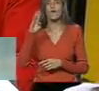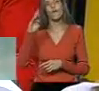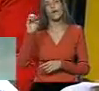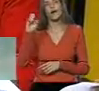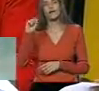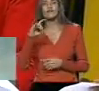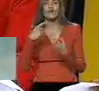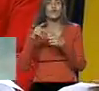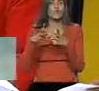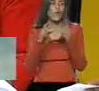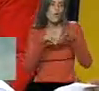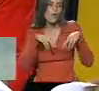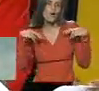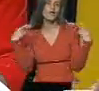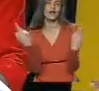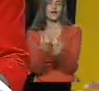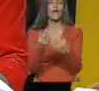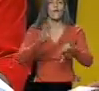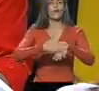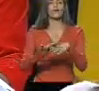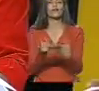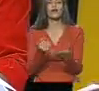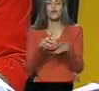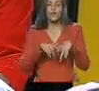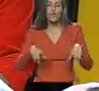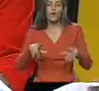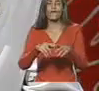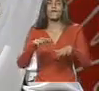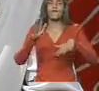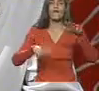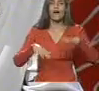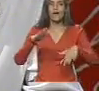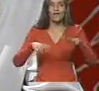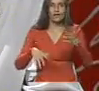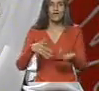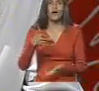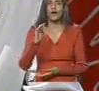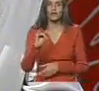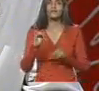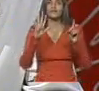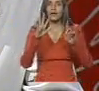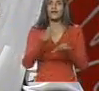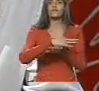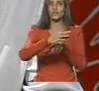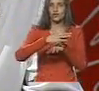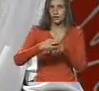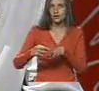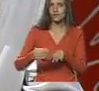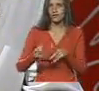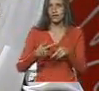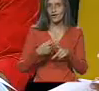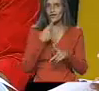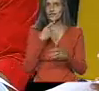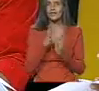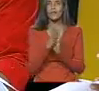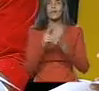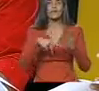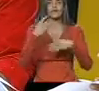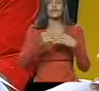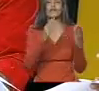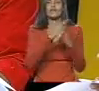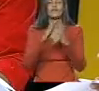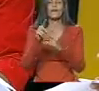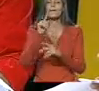Pedro Hual. Es decir, toda la región, porque la subregión Barlovento está conformada por 6 municipios. Y este proyecto de vivienda, 1